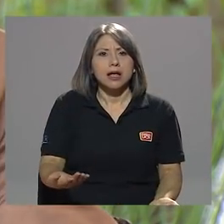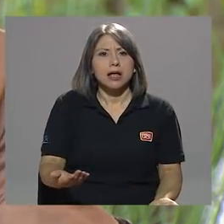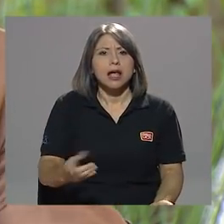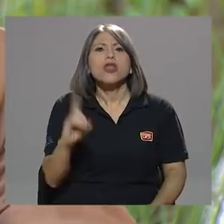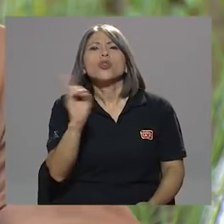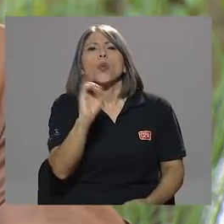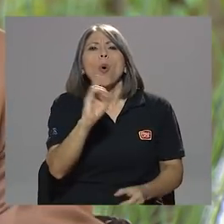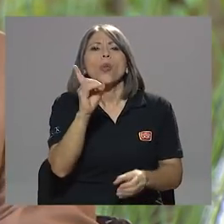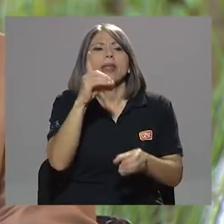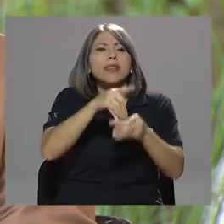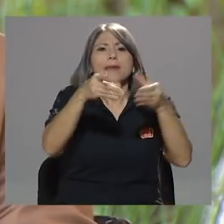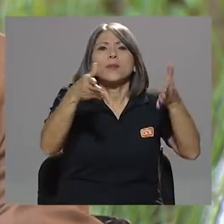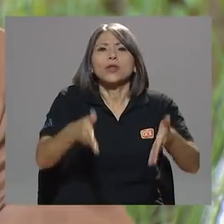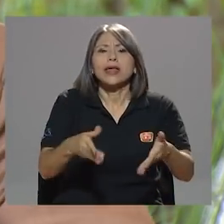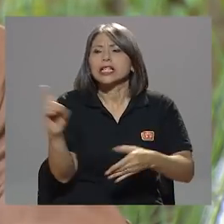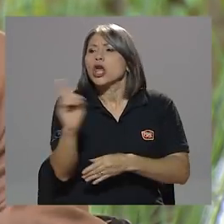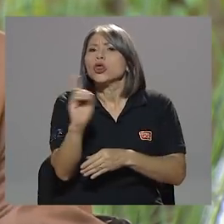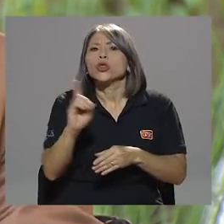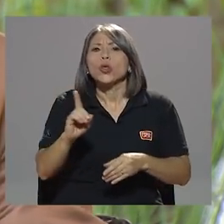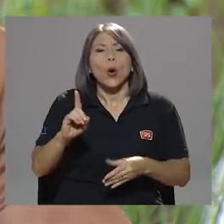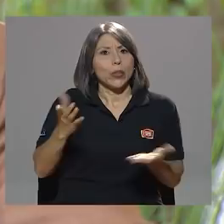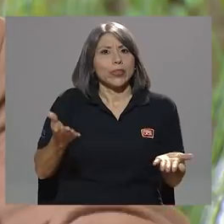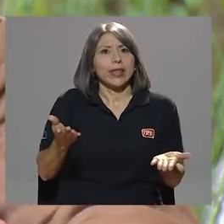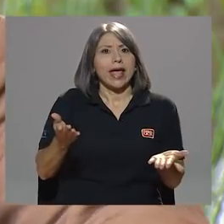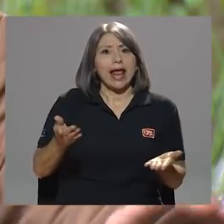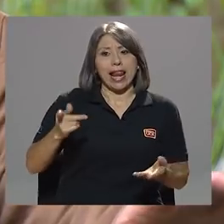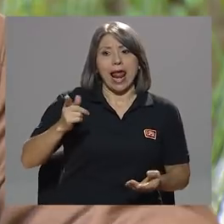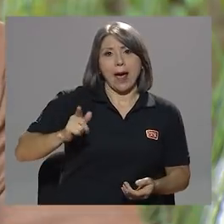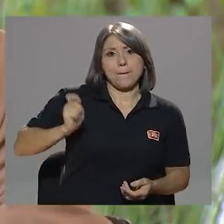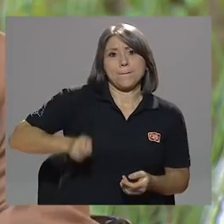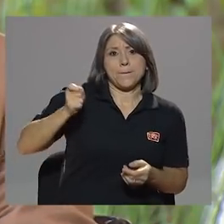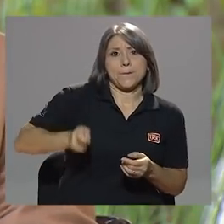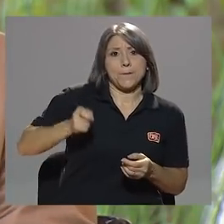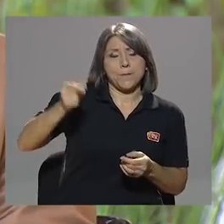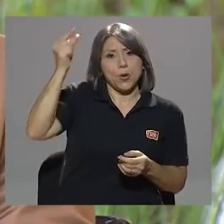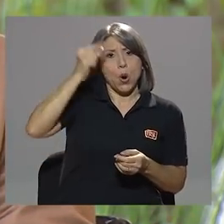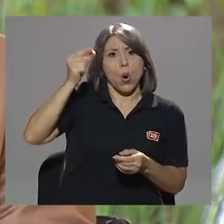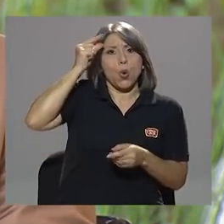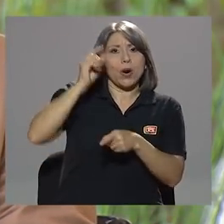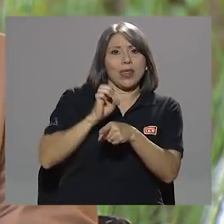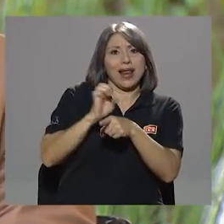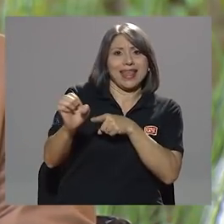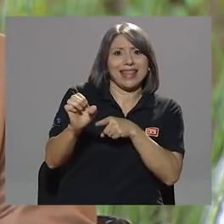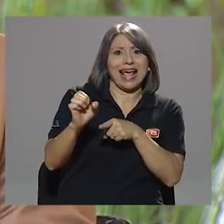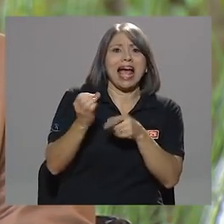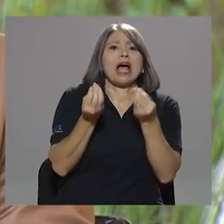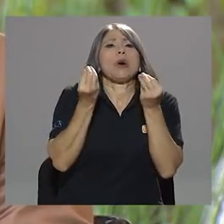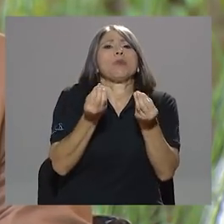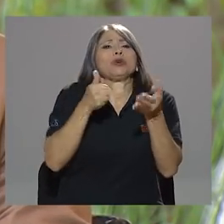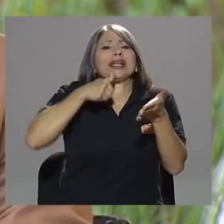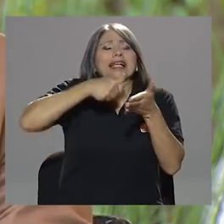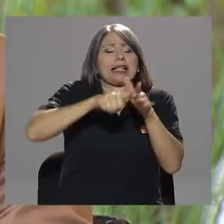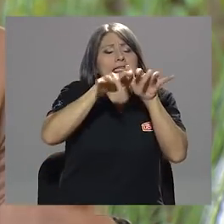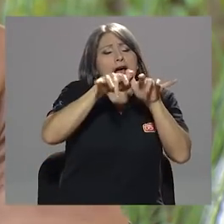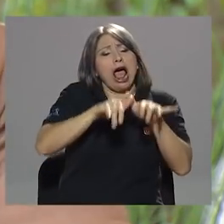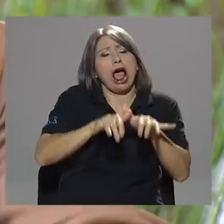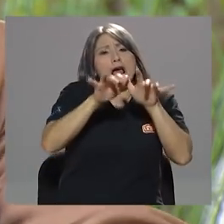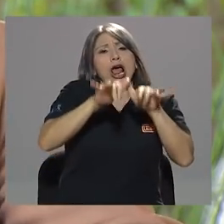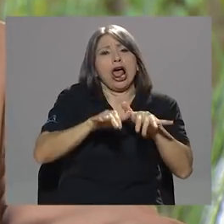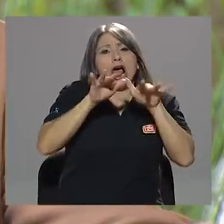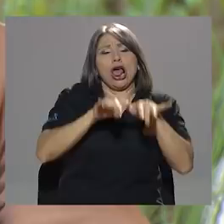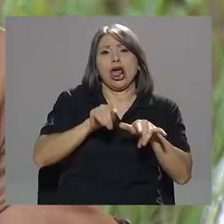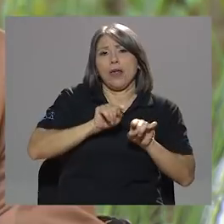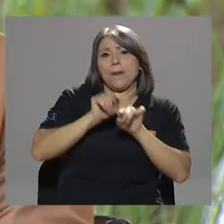¿Y a dónde están los diputados? ¿A dónde está la Procuraduría de la Ética que tantas cartas manda al Ministerio Público y que